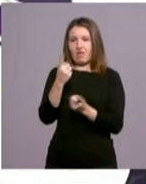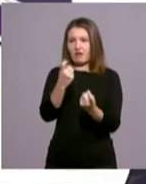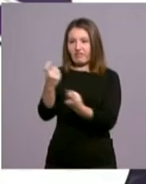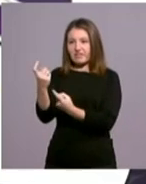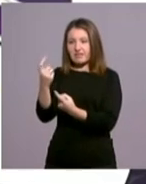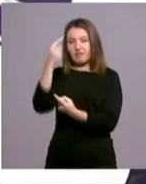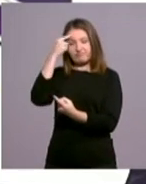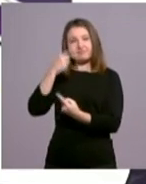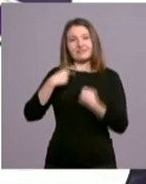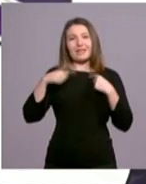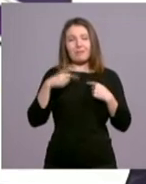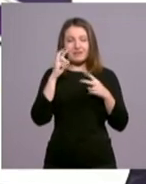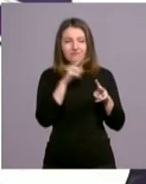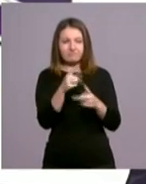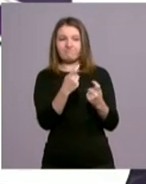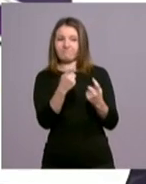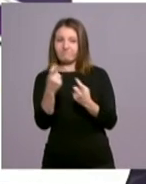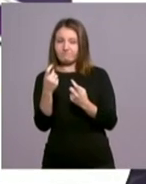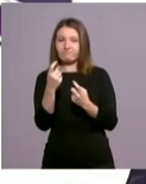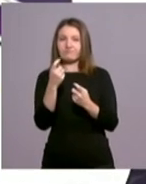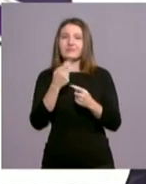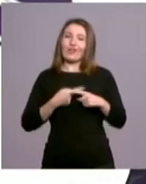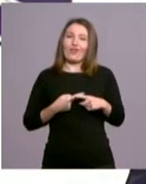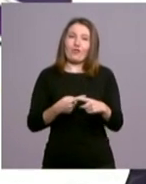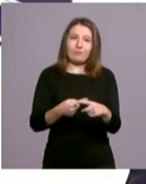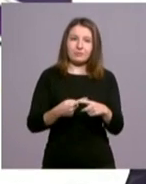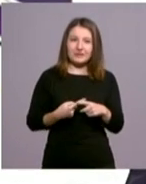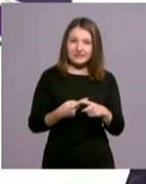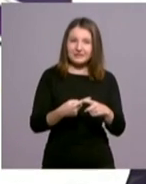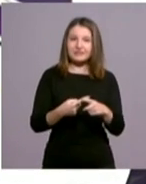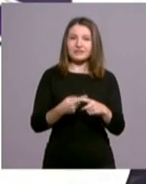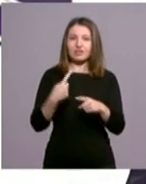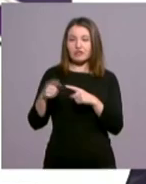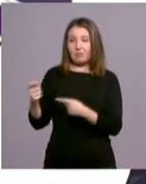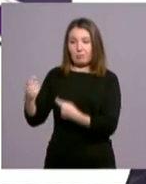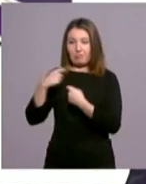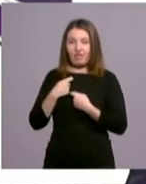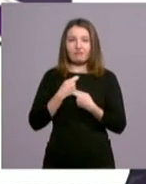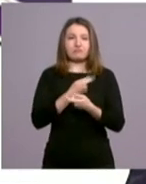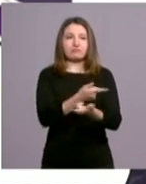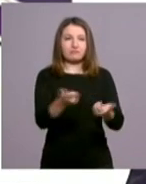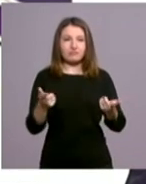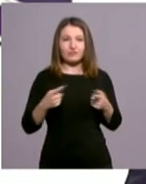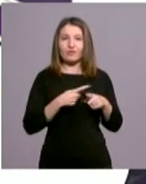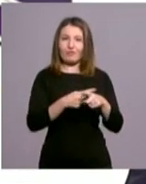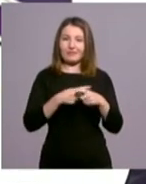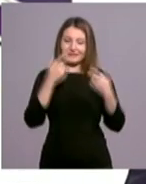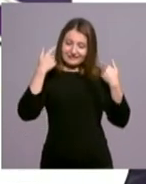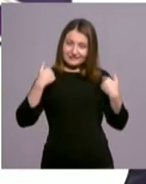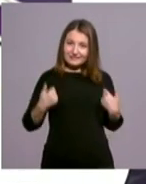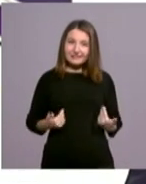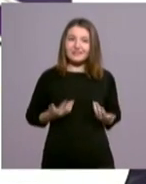compartir aquello que uno siente que ha recibido, ese darse a los demás